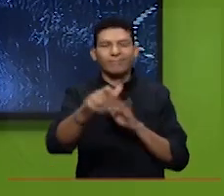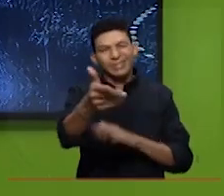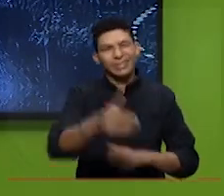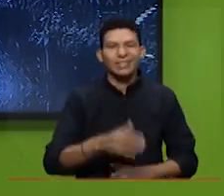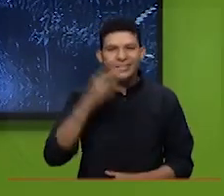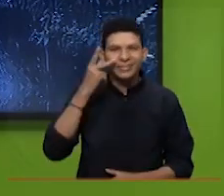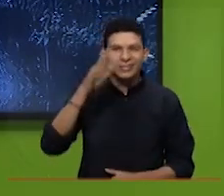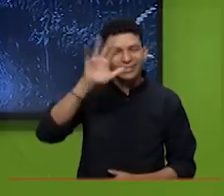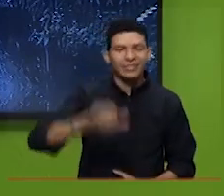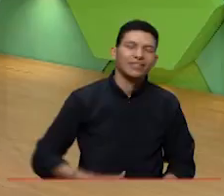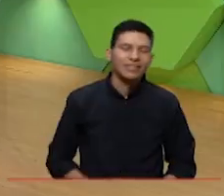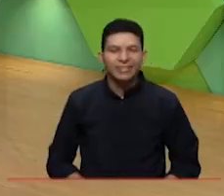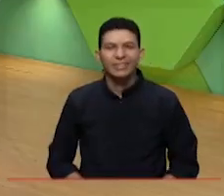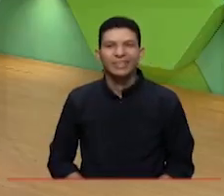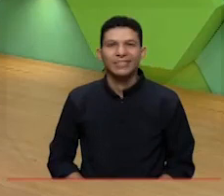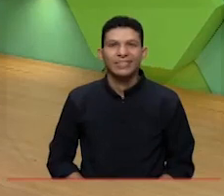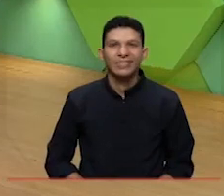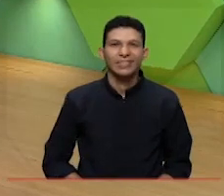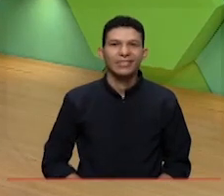Hasta la próxima.